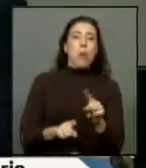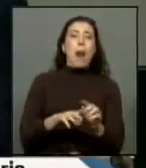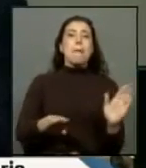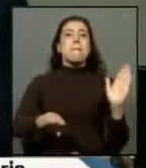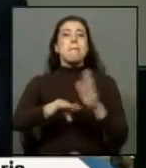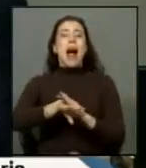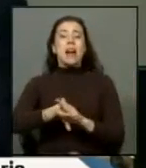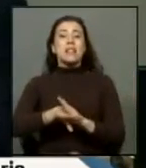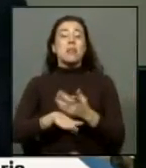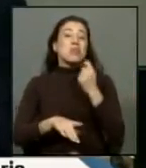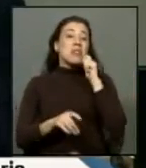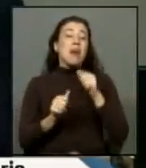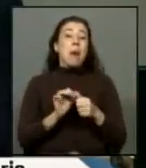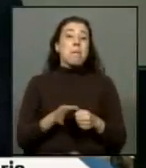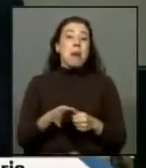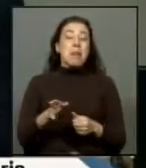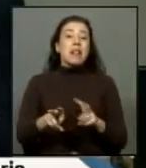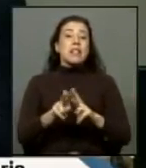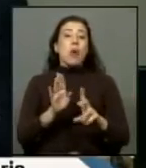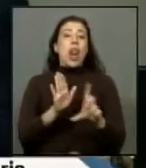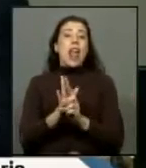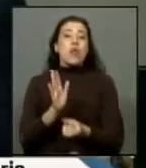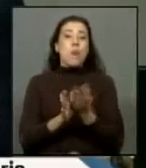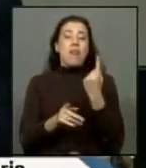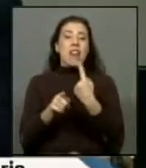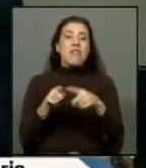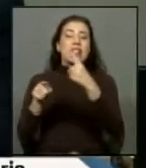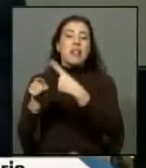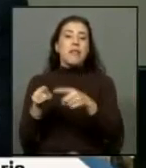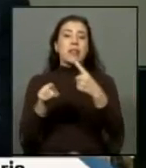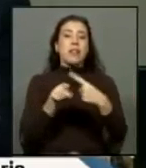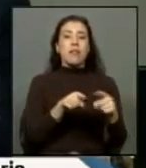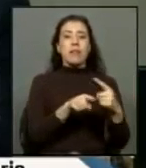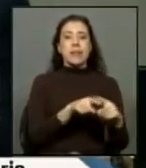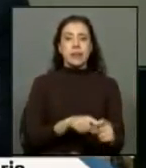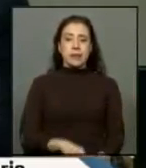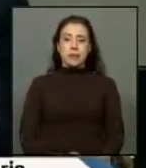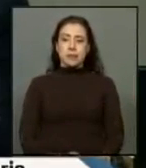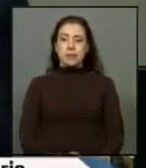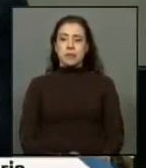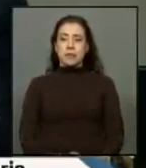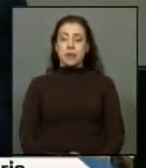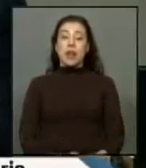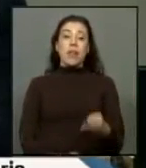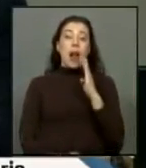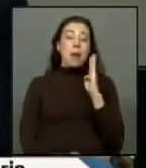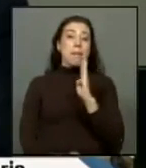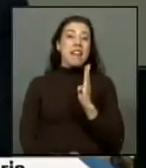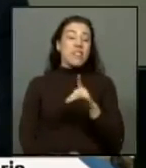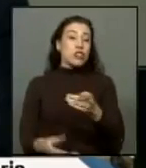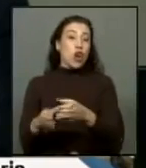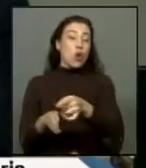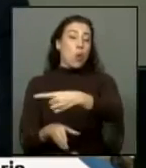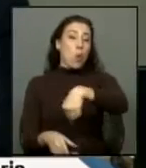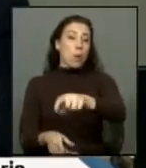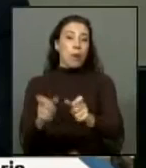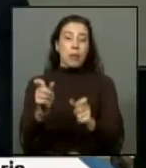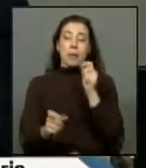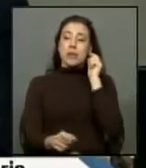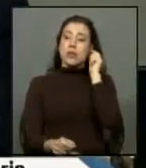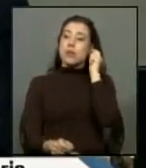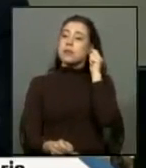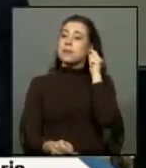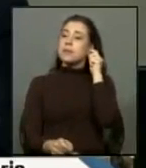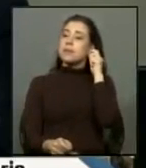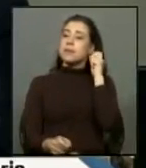permanentemente estamos aprobando distintas leyes distintas leyes que vienen a beneficiar a este grupo y